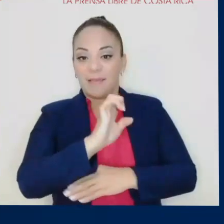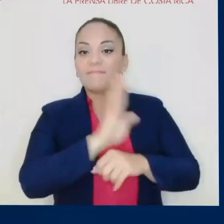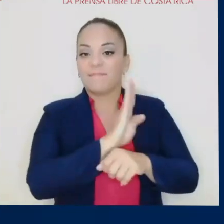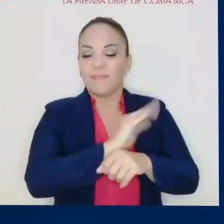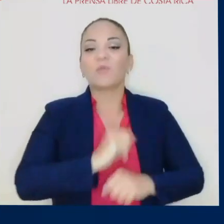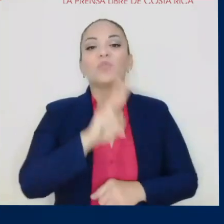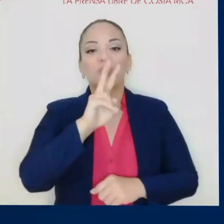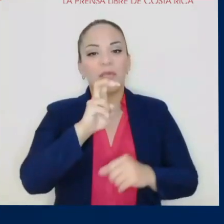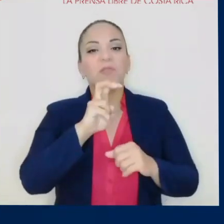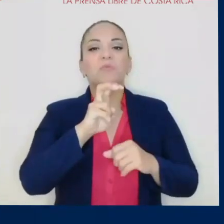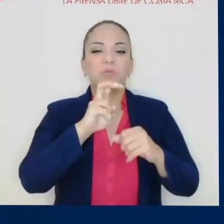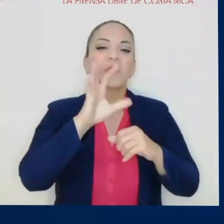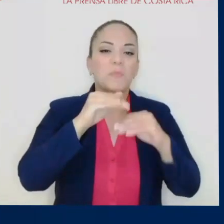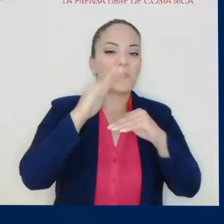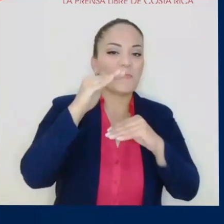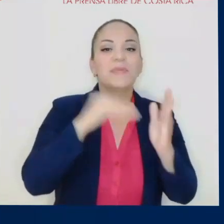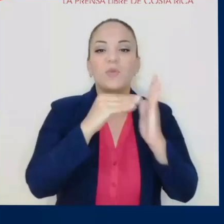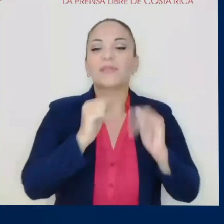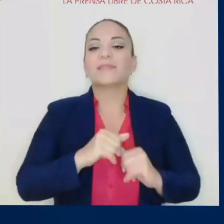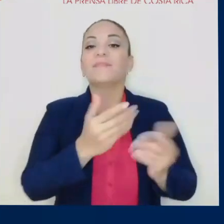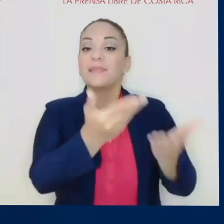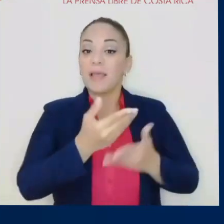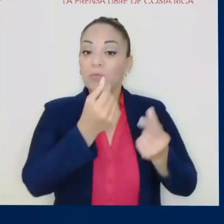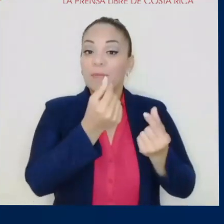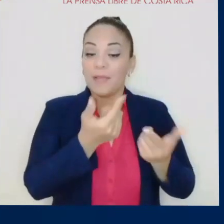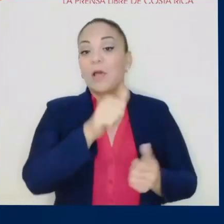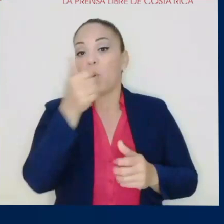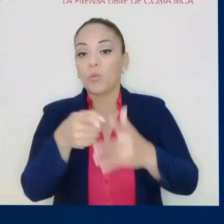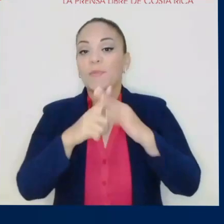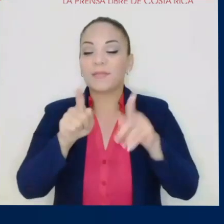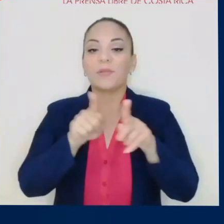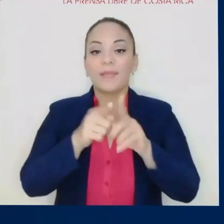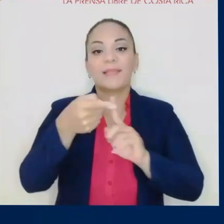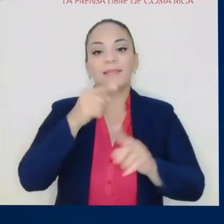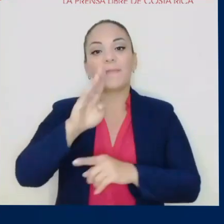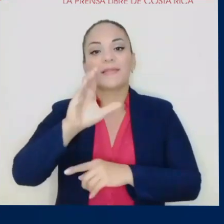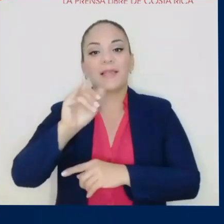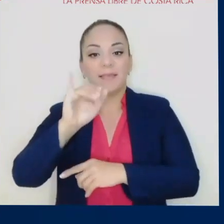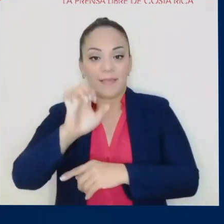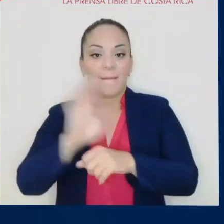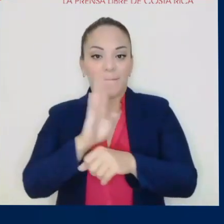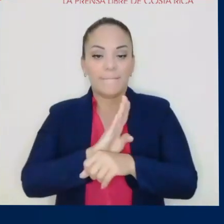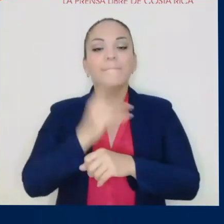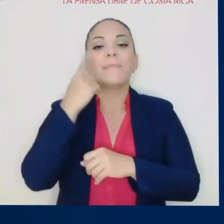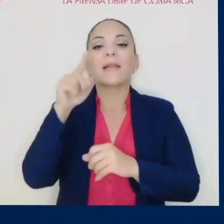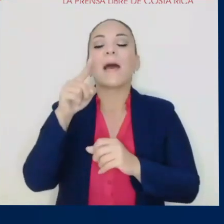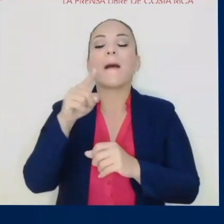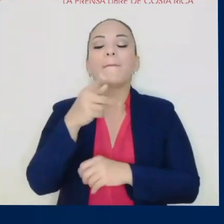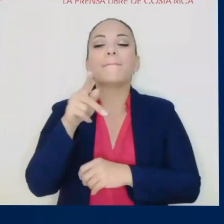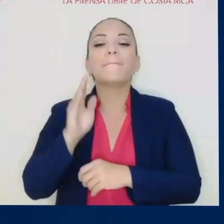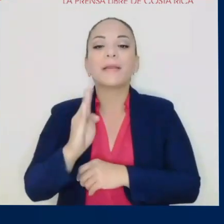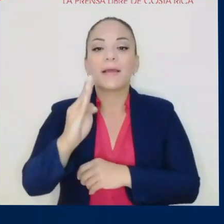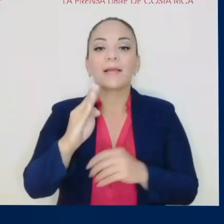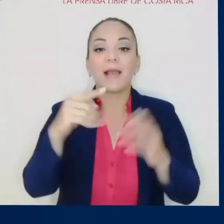Interamericano por doscientos y pico de millones. Nos trajimos la plata de otro préstamo del Banco Interamericano para Barranca